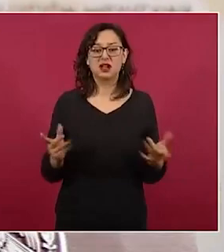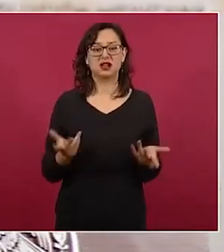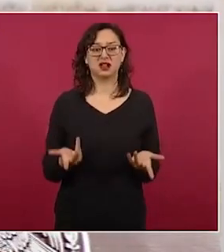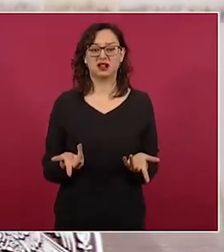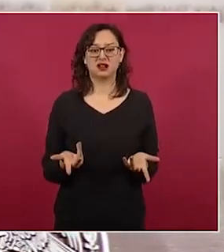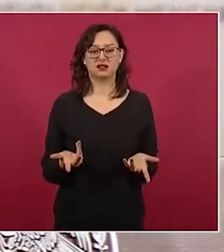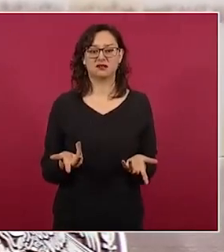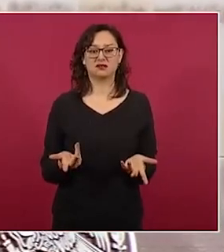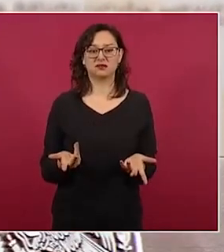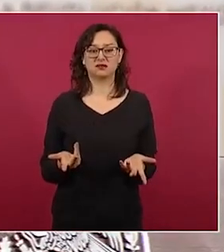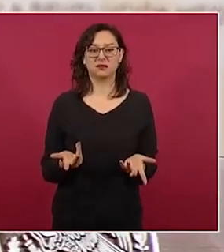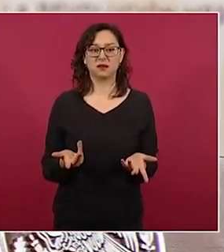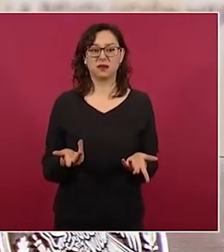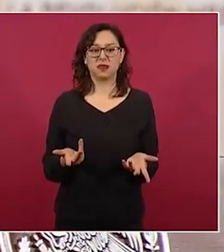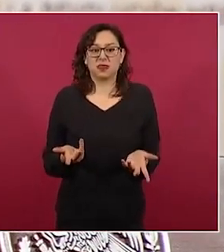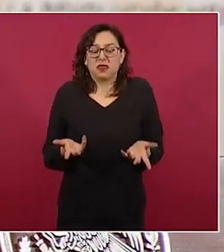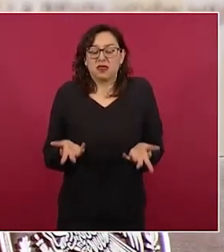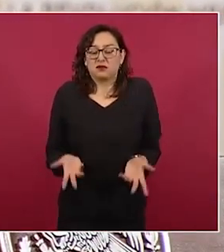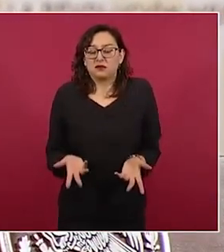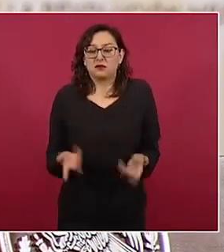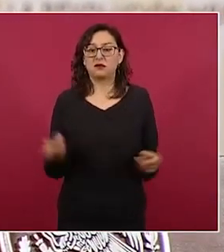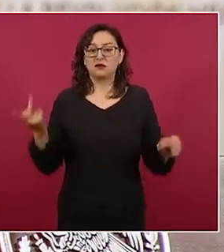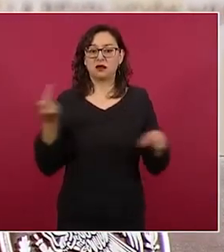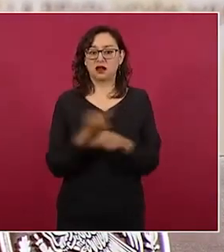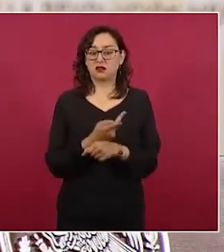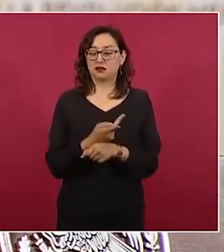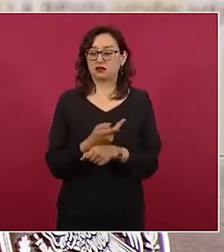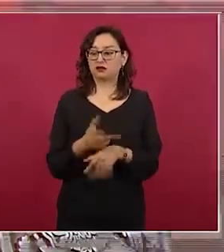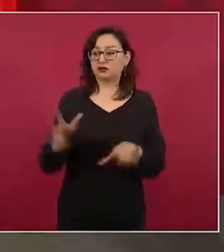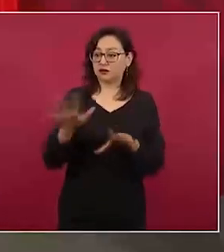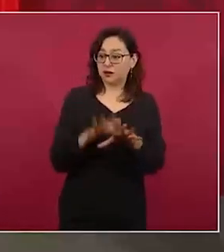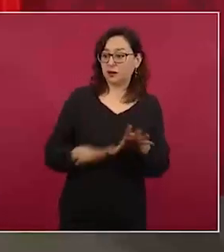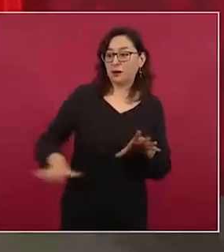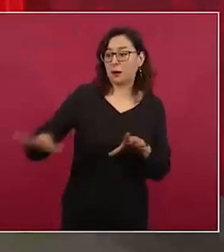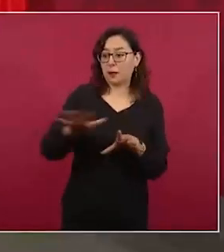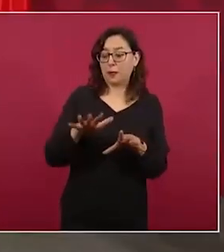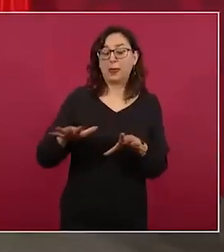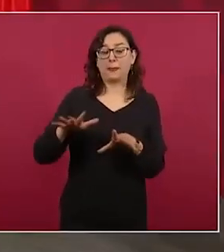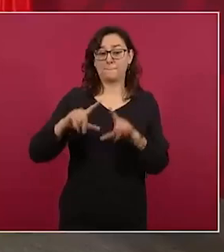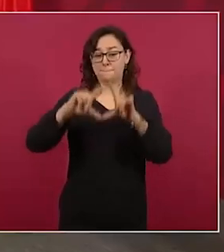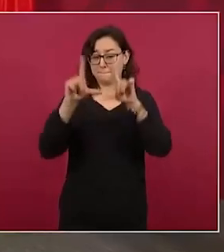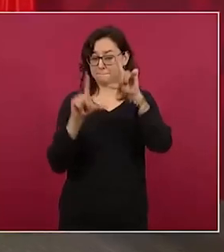ninguna comunidad, ningún ejido,